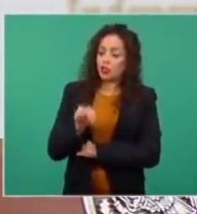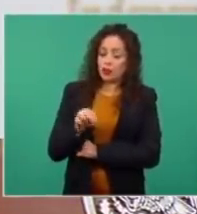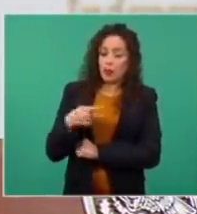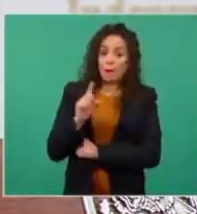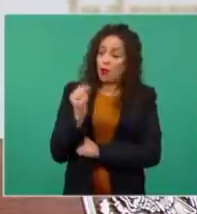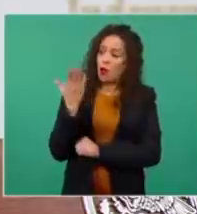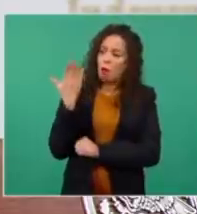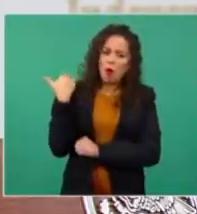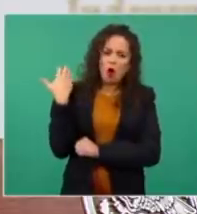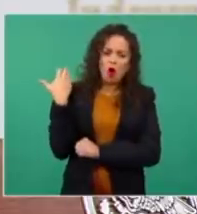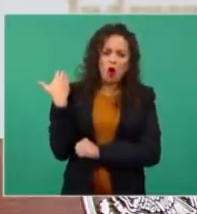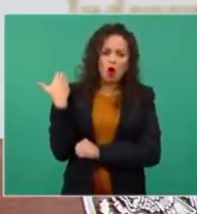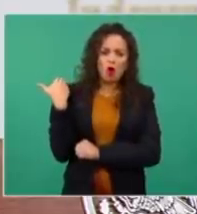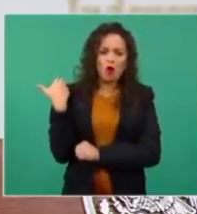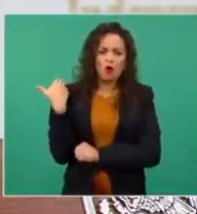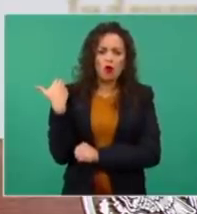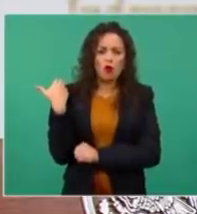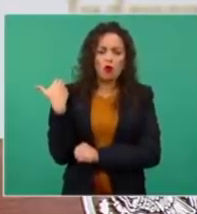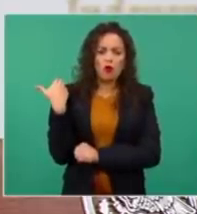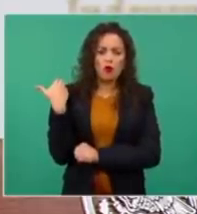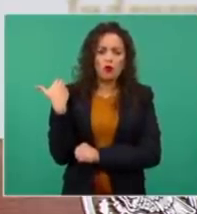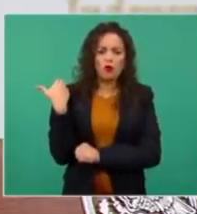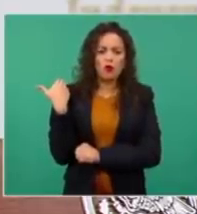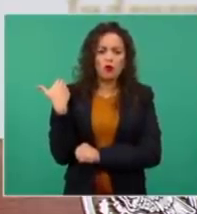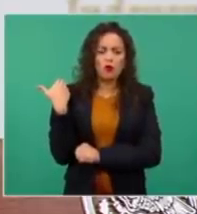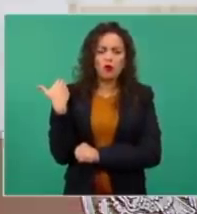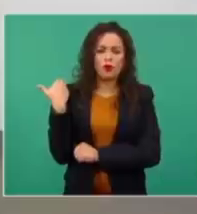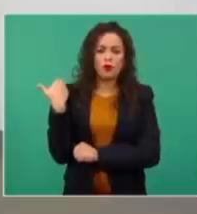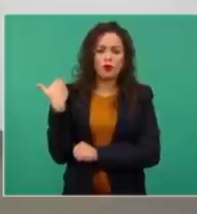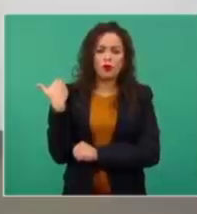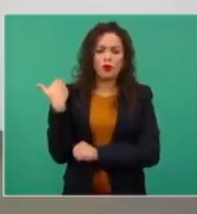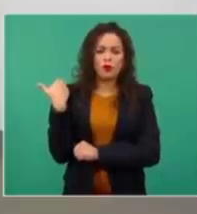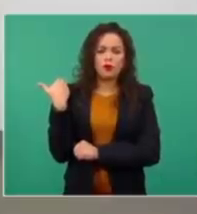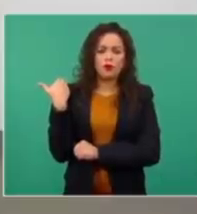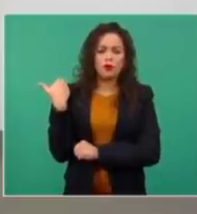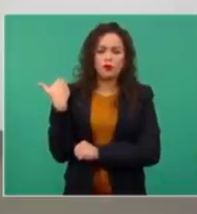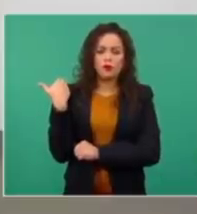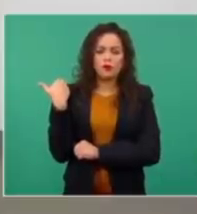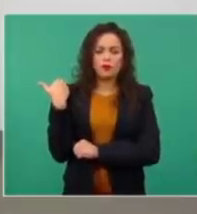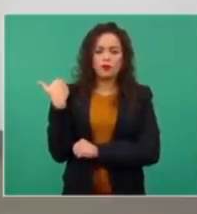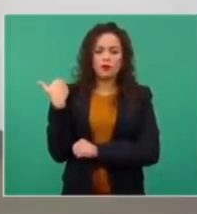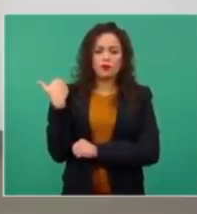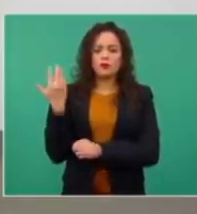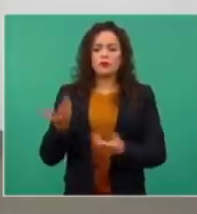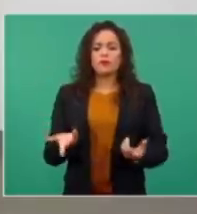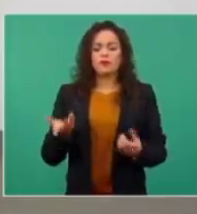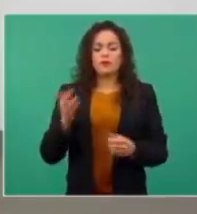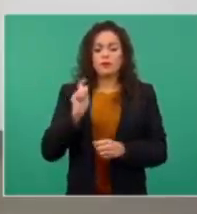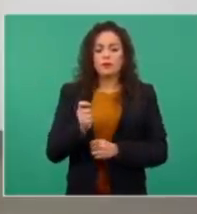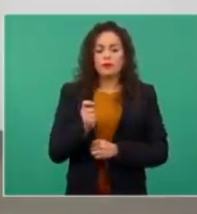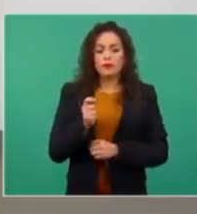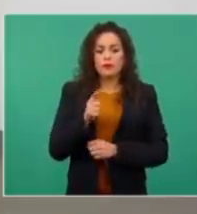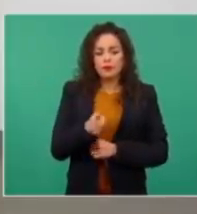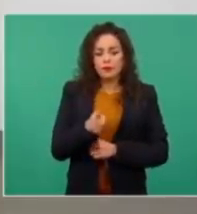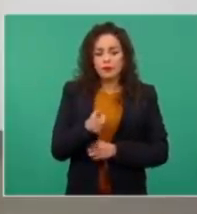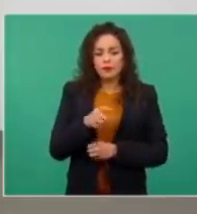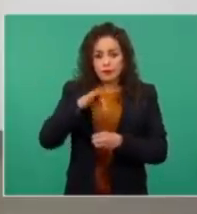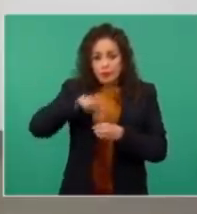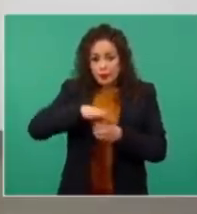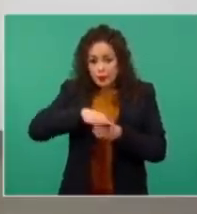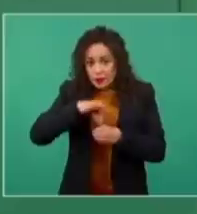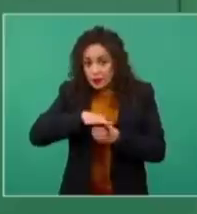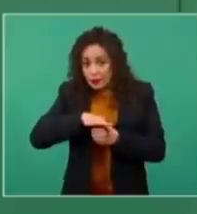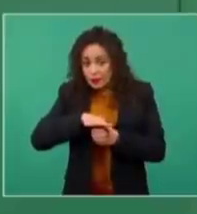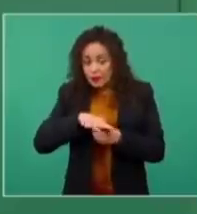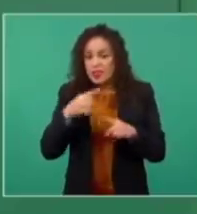o sea, las elecciones las hacía el gobierno. Bueno,